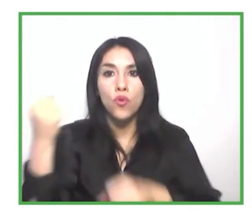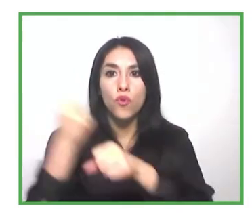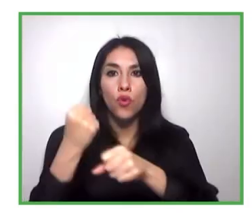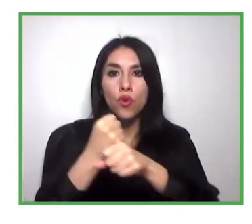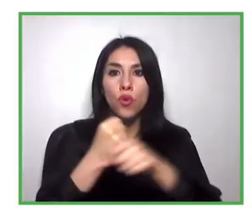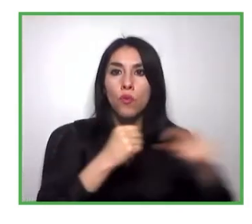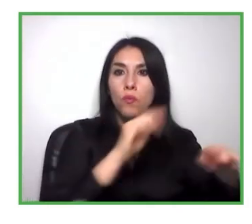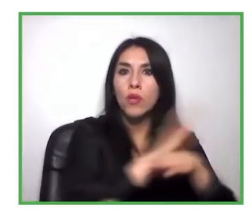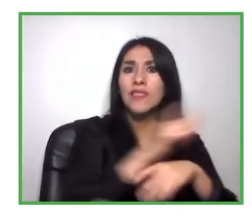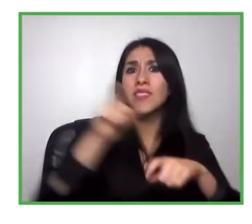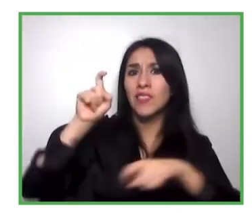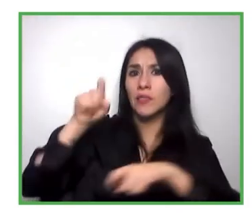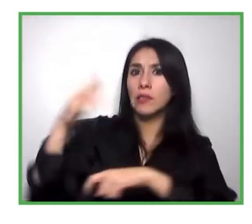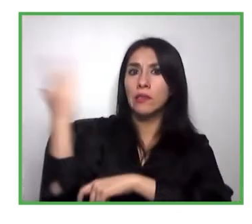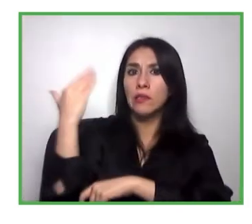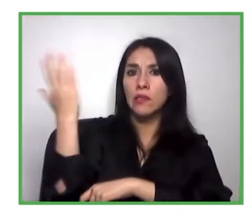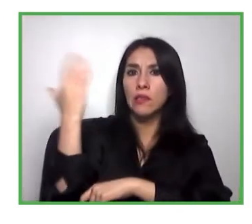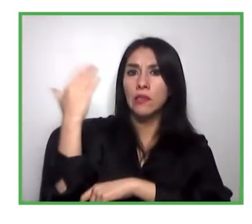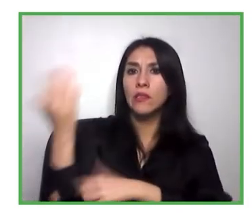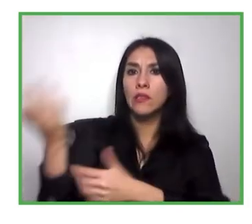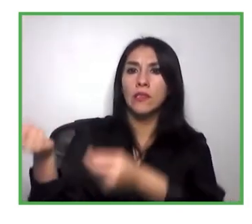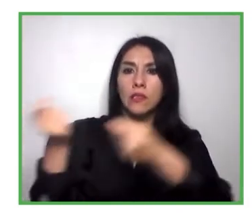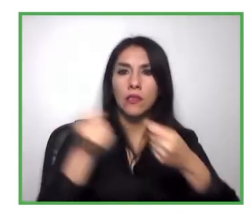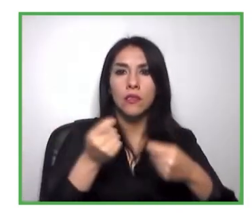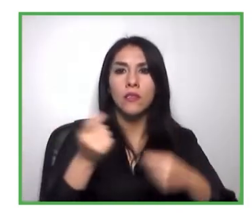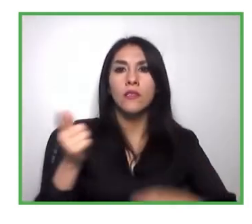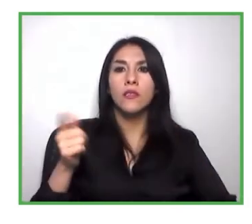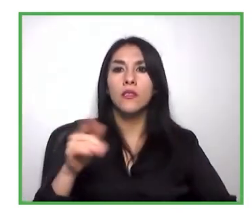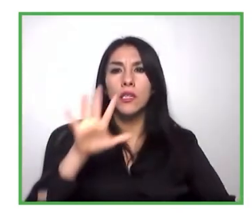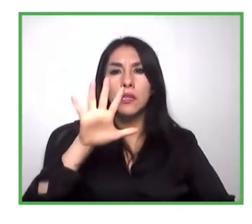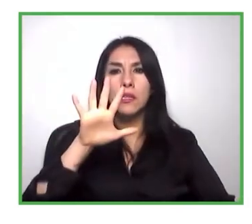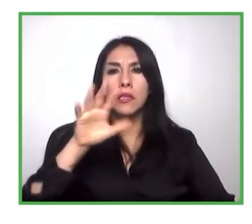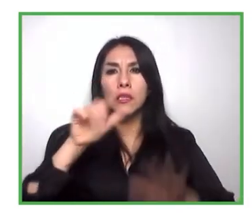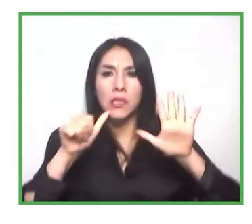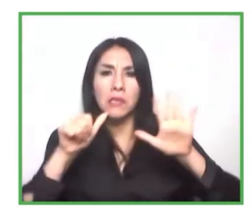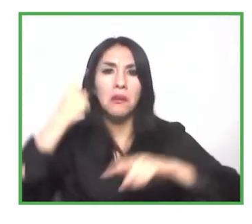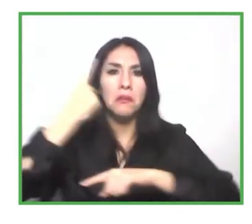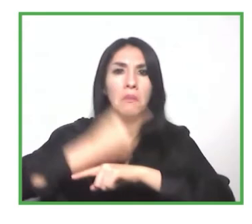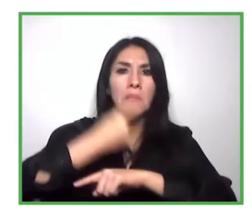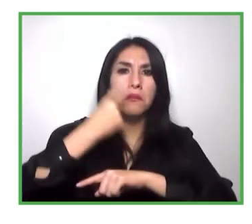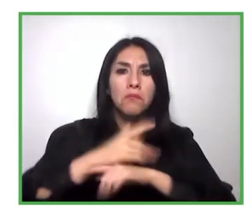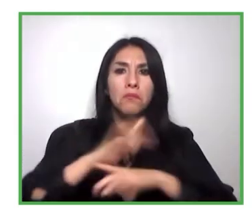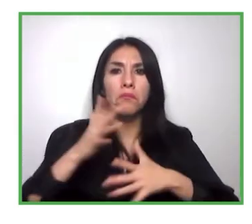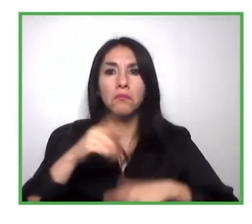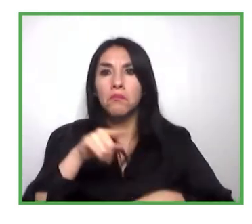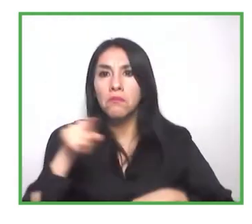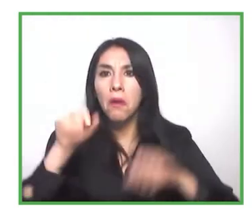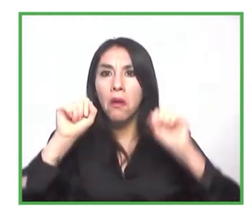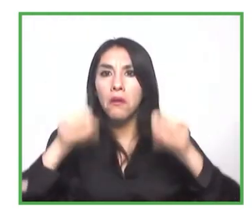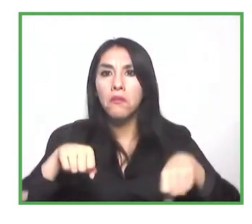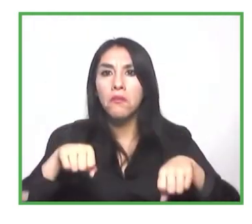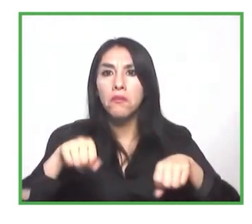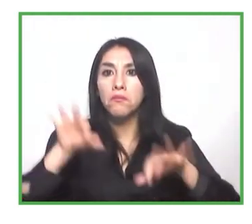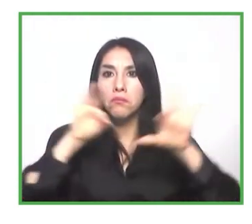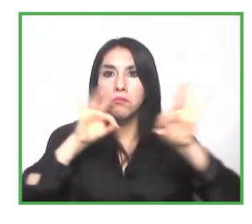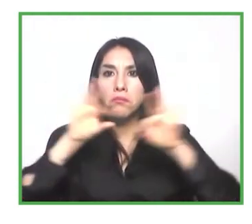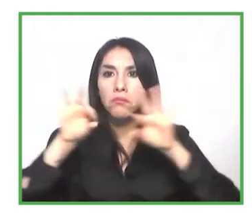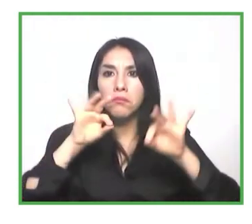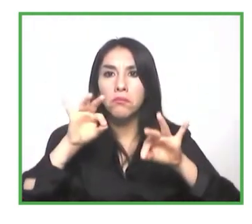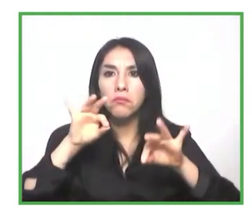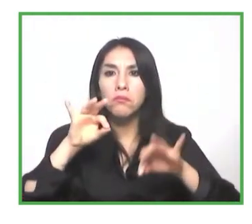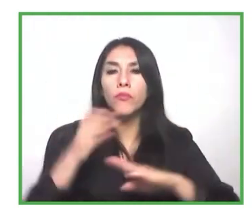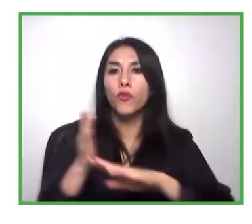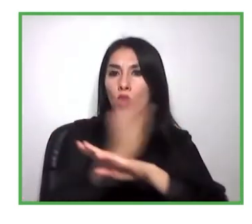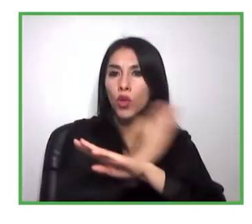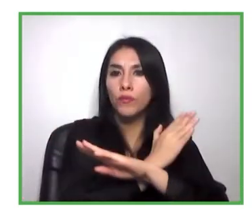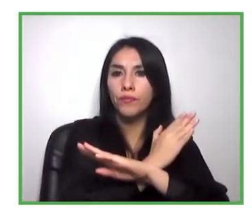necesitan llenar cupos laborales durante todo el año, entonces, no había la visibilización de estas